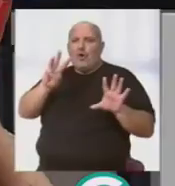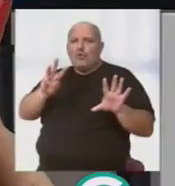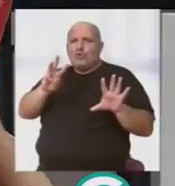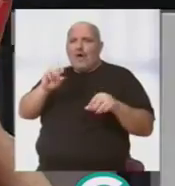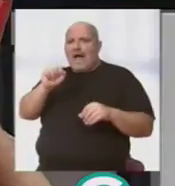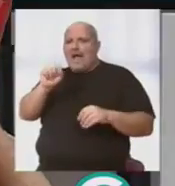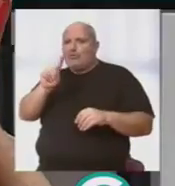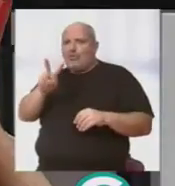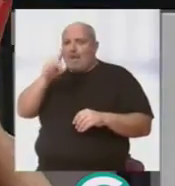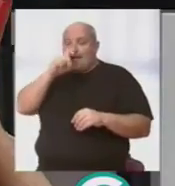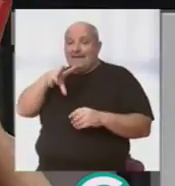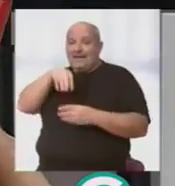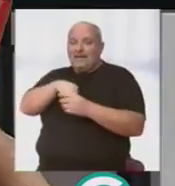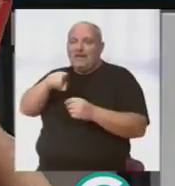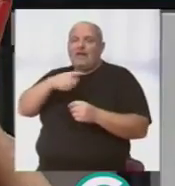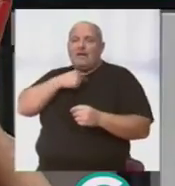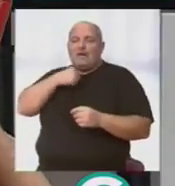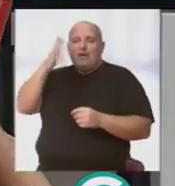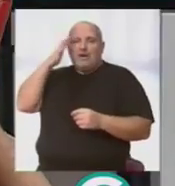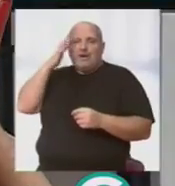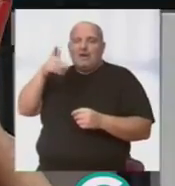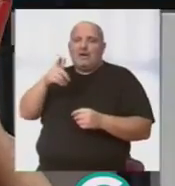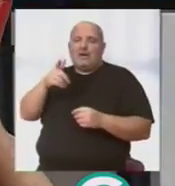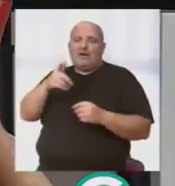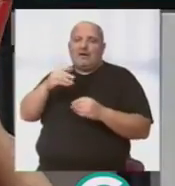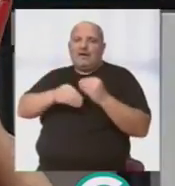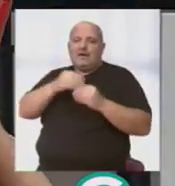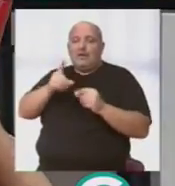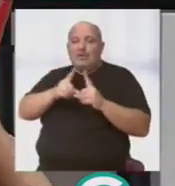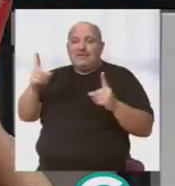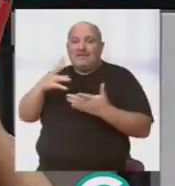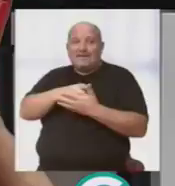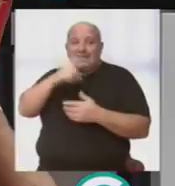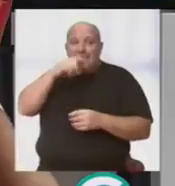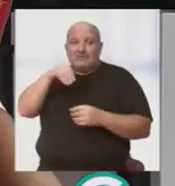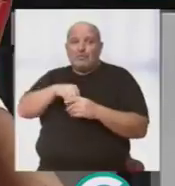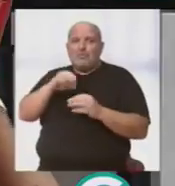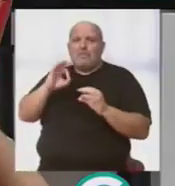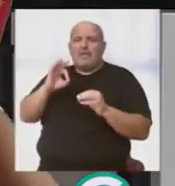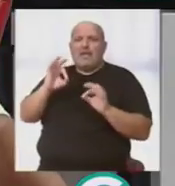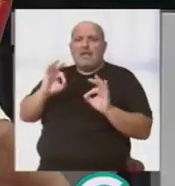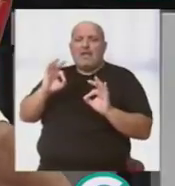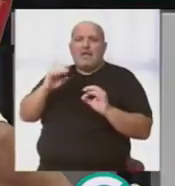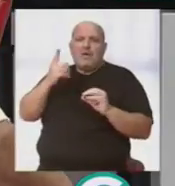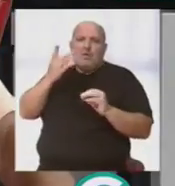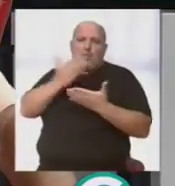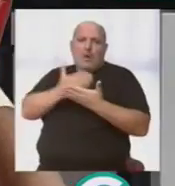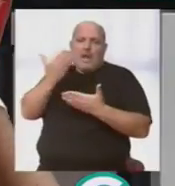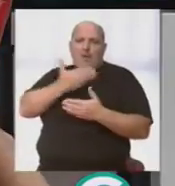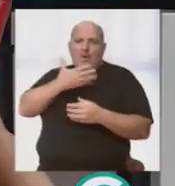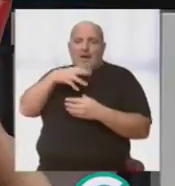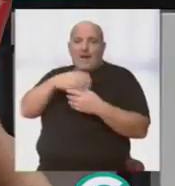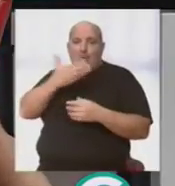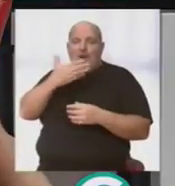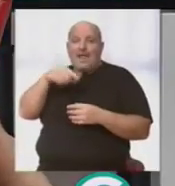12 años y que a ellos le ilusiona muchísimo porque durante todo ese año es como una especie de escuela, lo dice la palabra